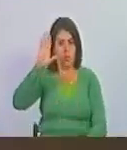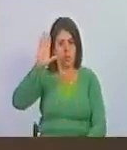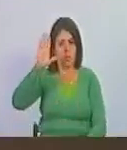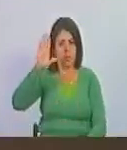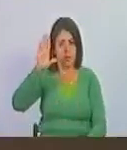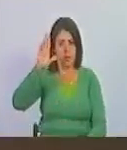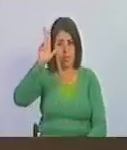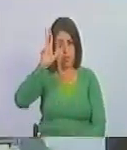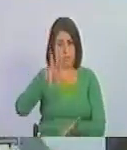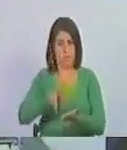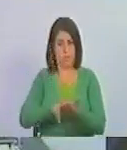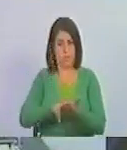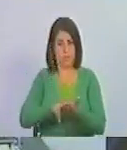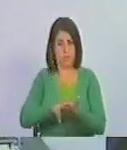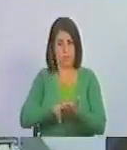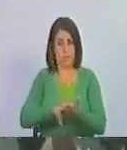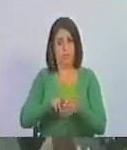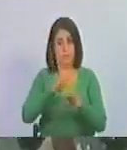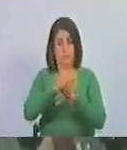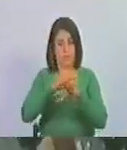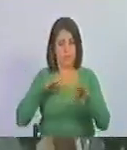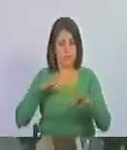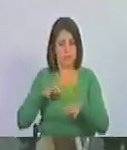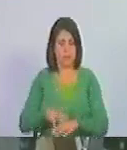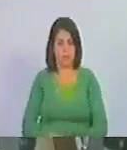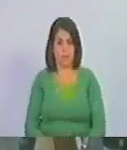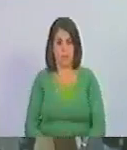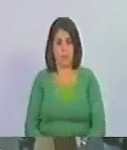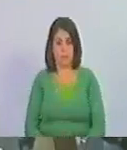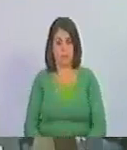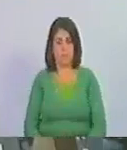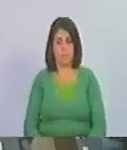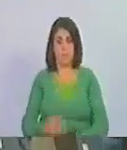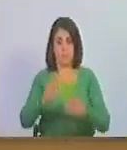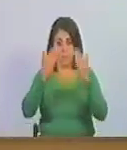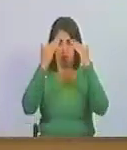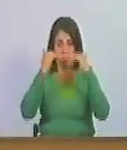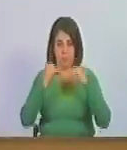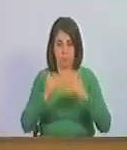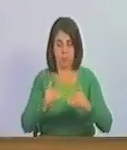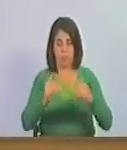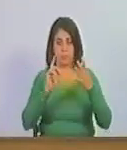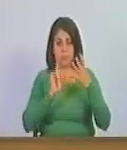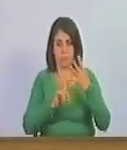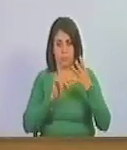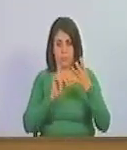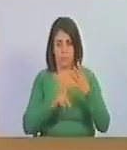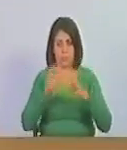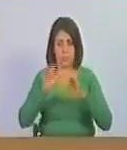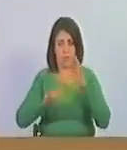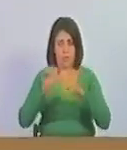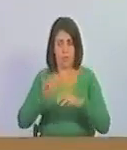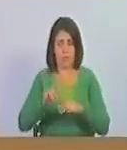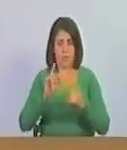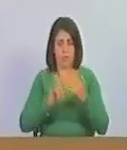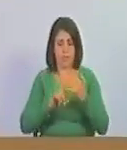queda aprobado por unanimidad siguiente punto del orden del día ciudadana secretaria